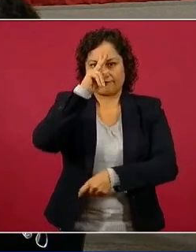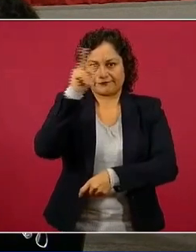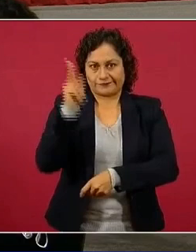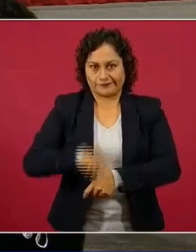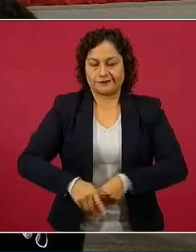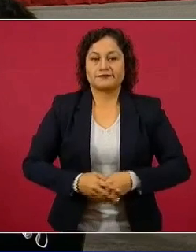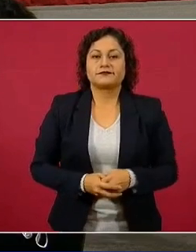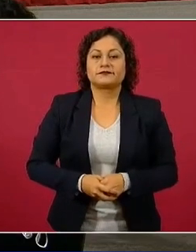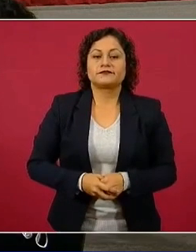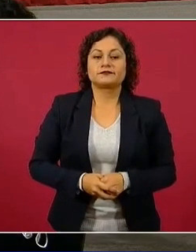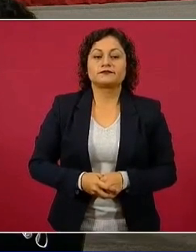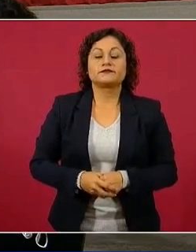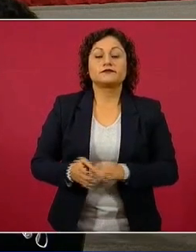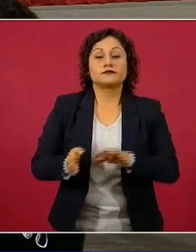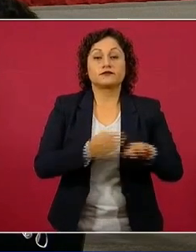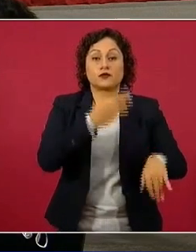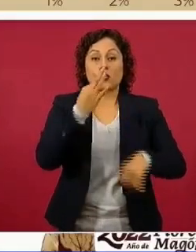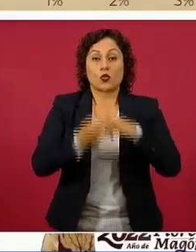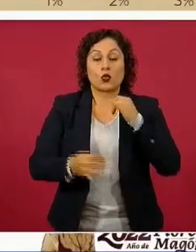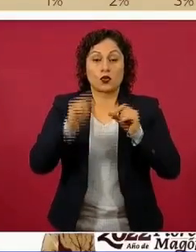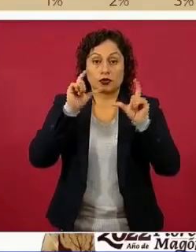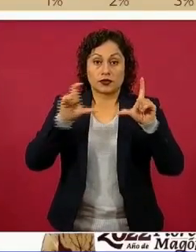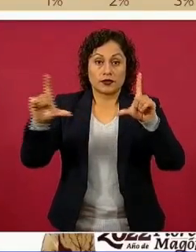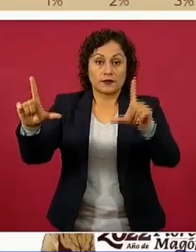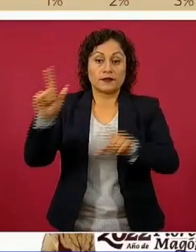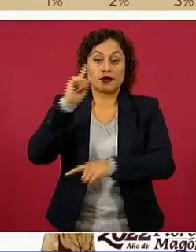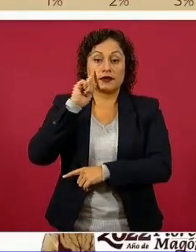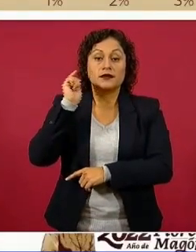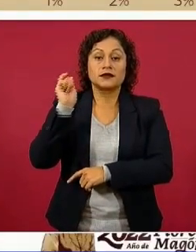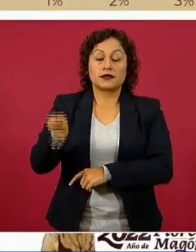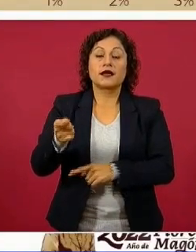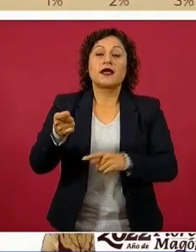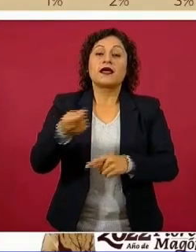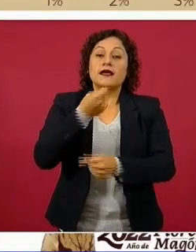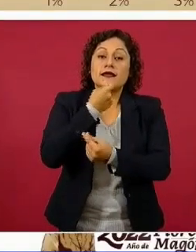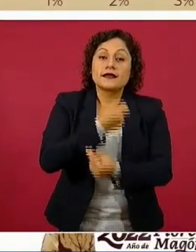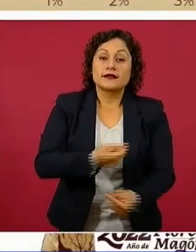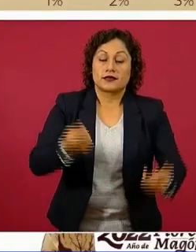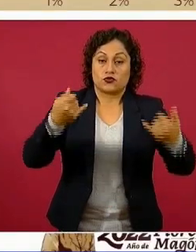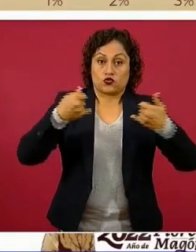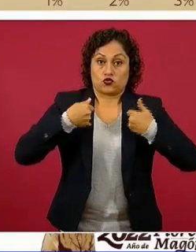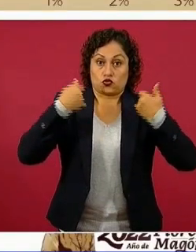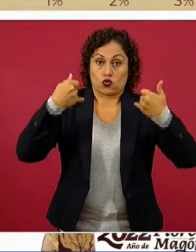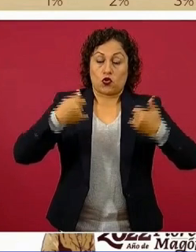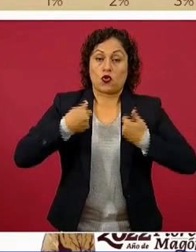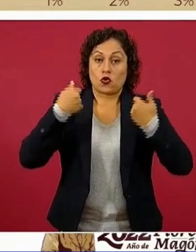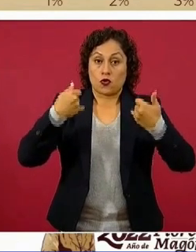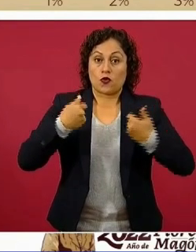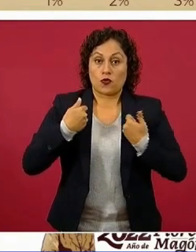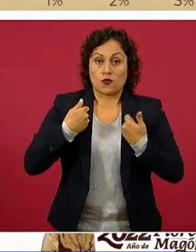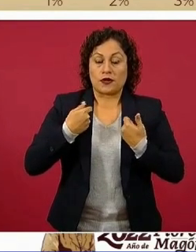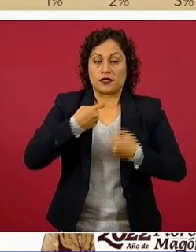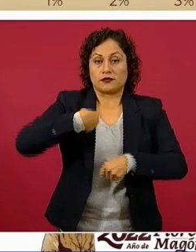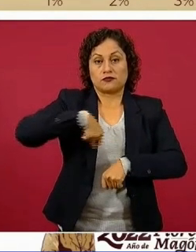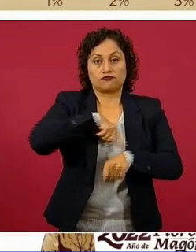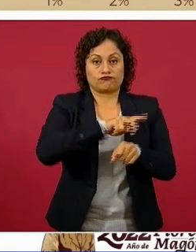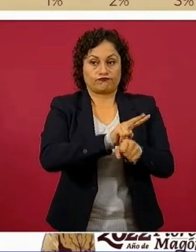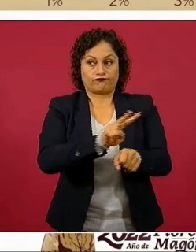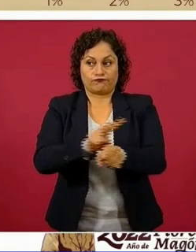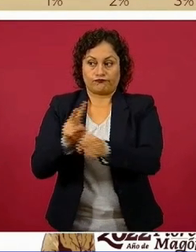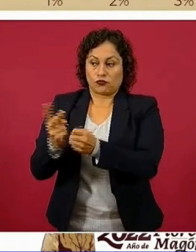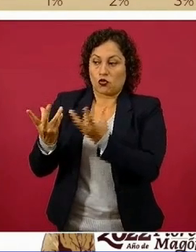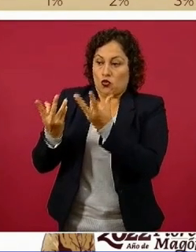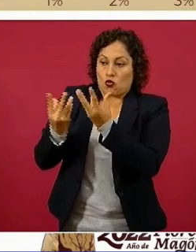vemos en los indicadores de monitoreo la situación de niños, niñas y adolescentes. Este monitoreo que establecimos de manera conjunta con la maestra